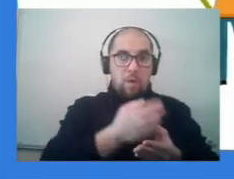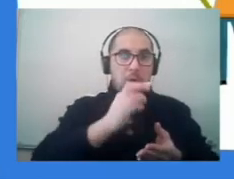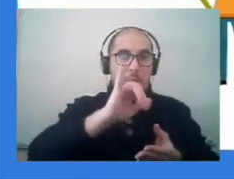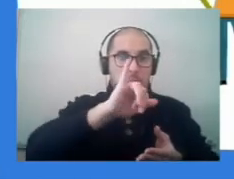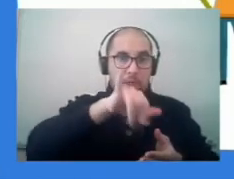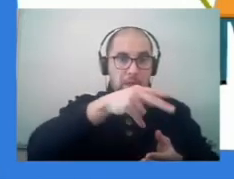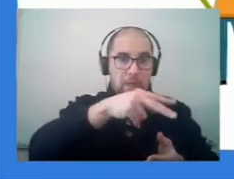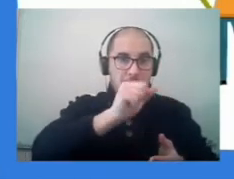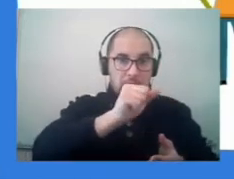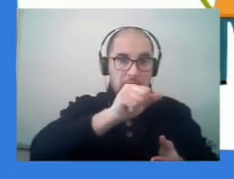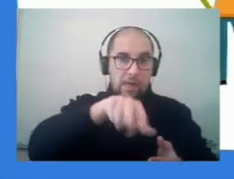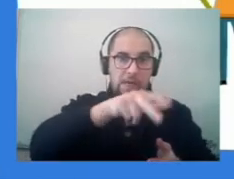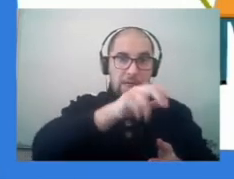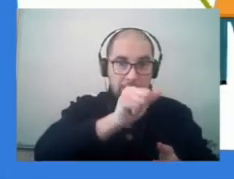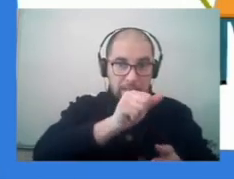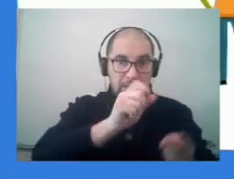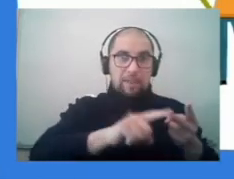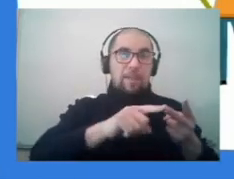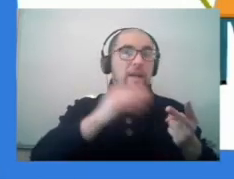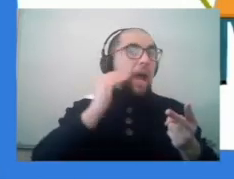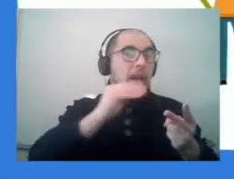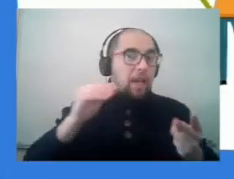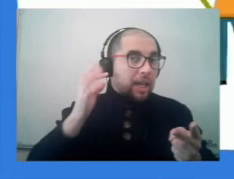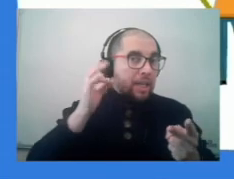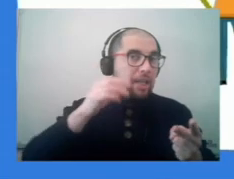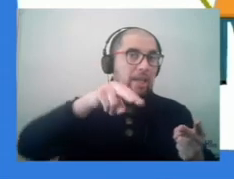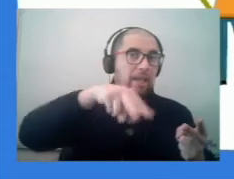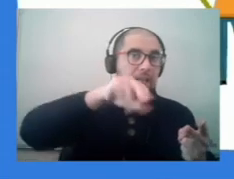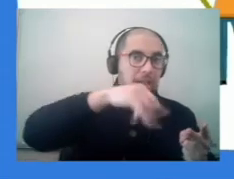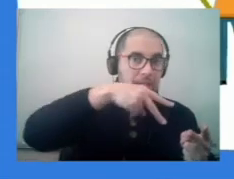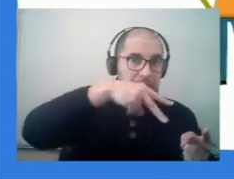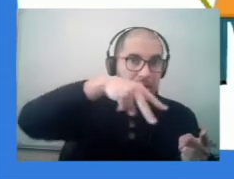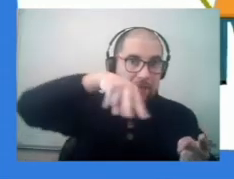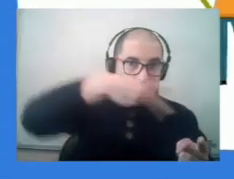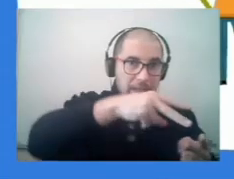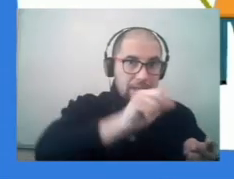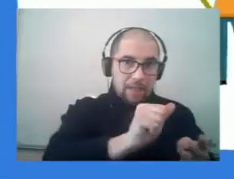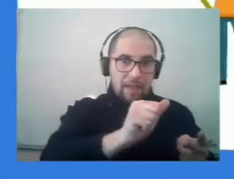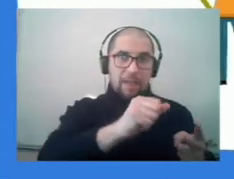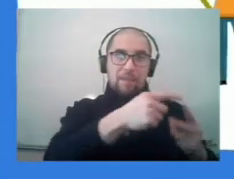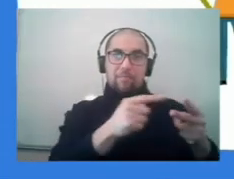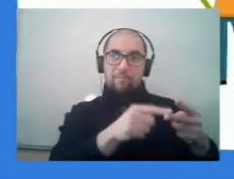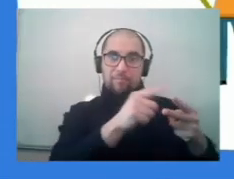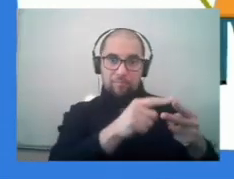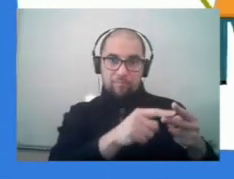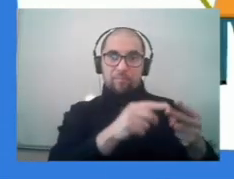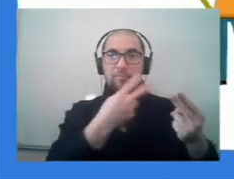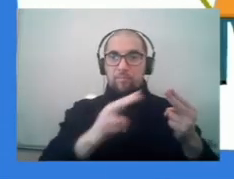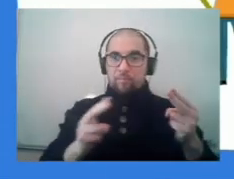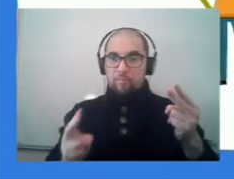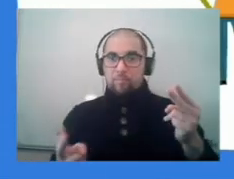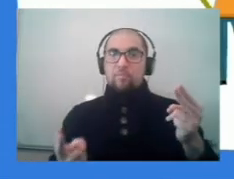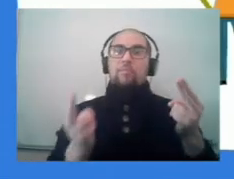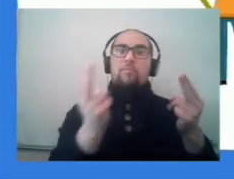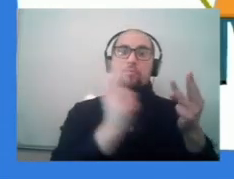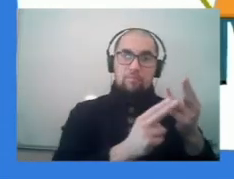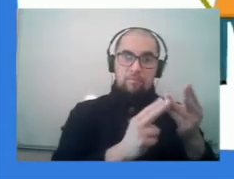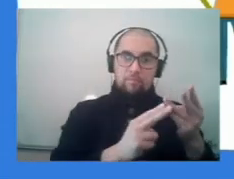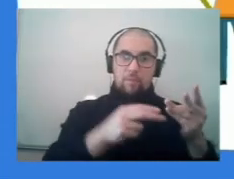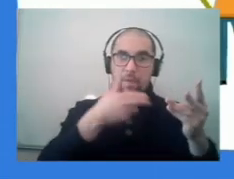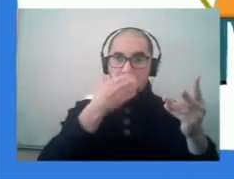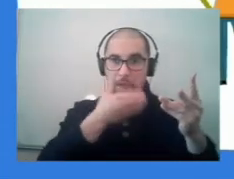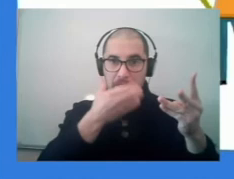niña. Ambas palabras terminan en iña. Su segunda pareja fue conformada por las palabras